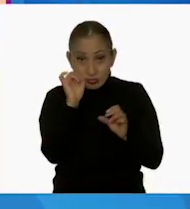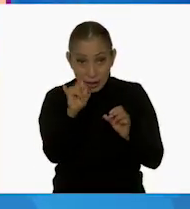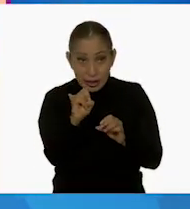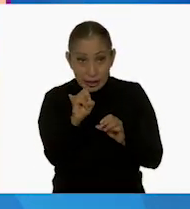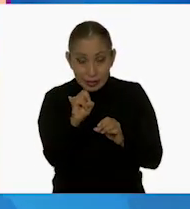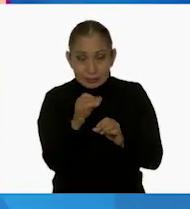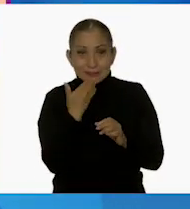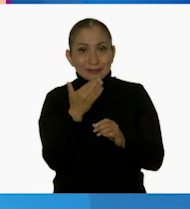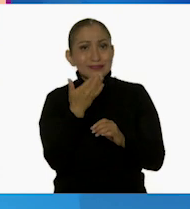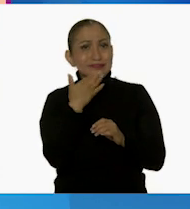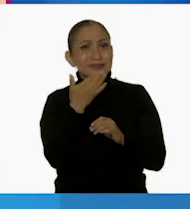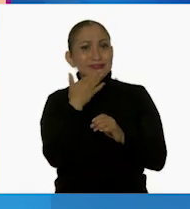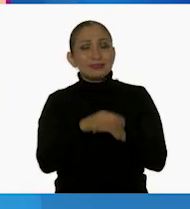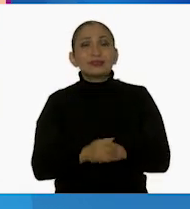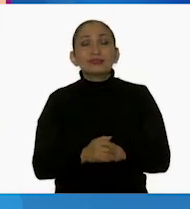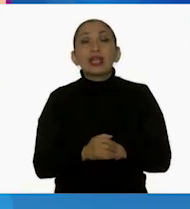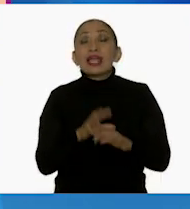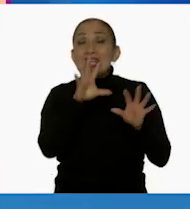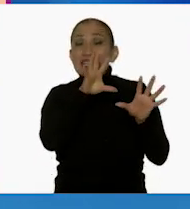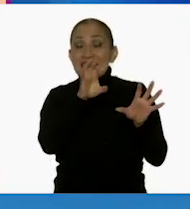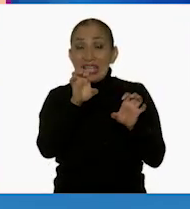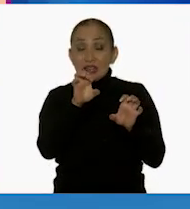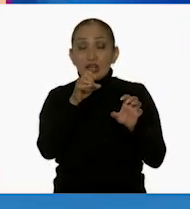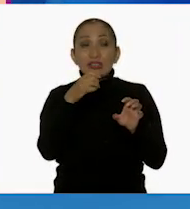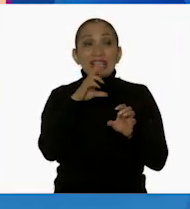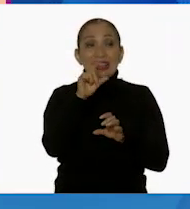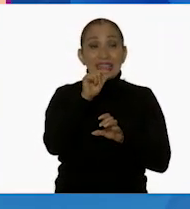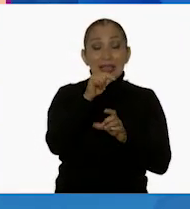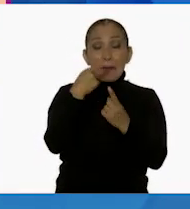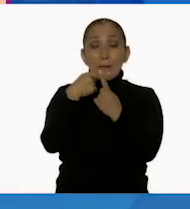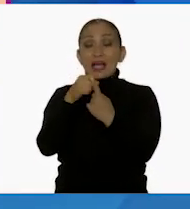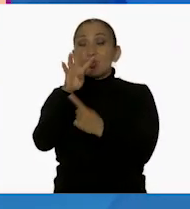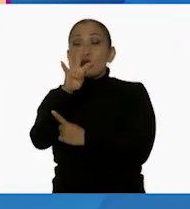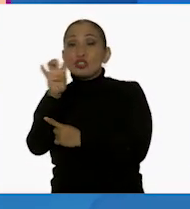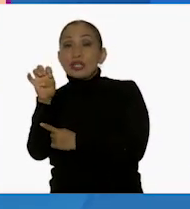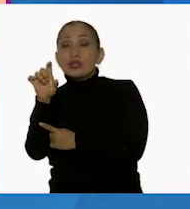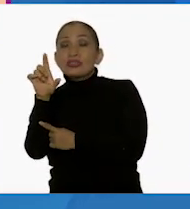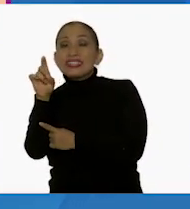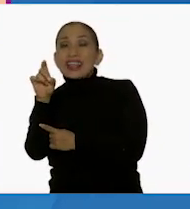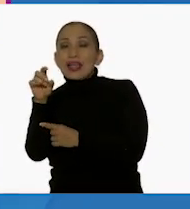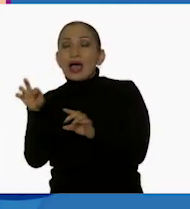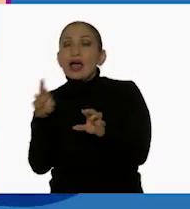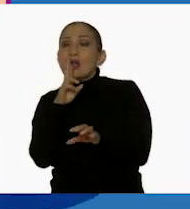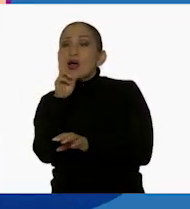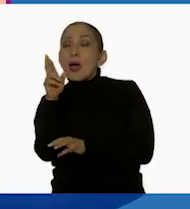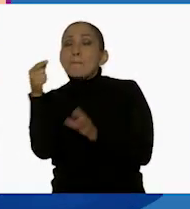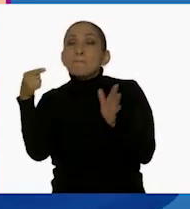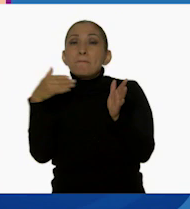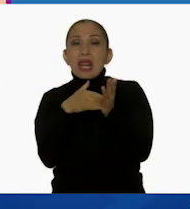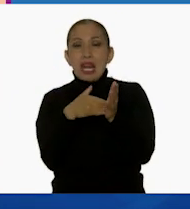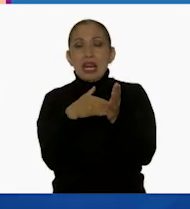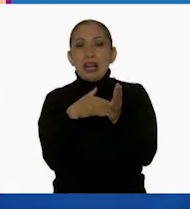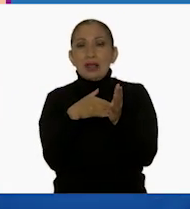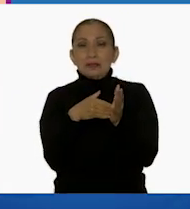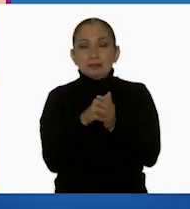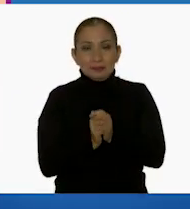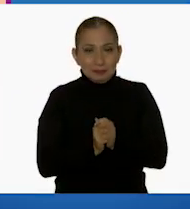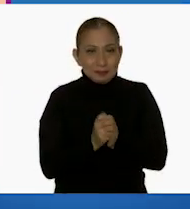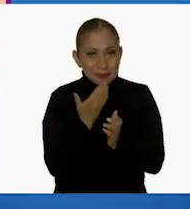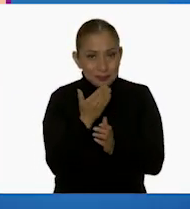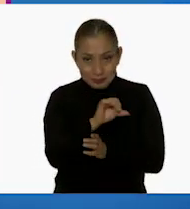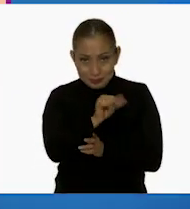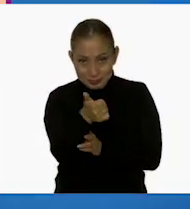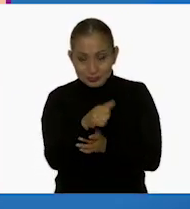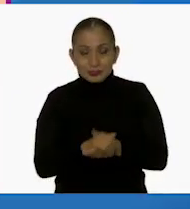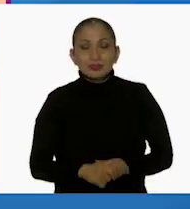¿Sí? ¡Excelente! Muy bien. 570 más 430 nos da como resultado mil. Mil. Muy bien. Ahora, ¿vamos